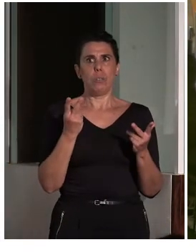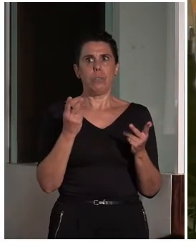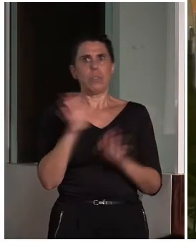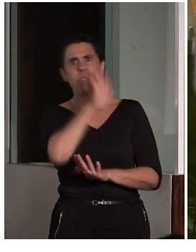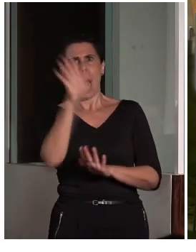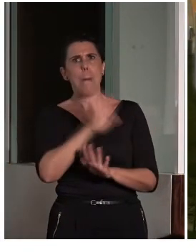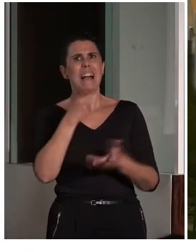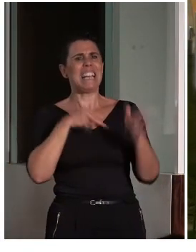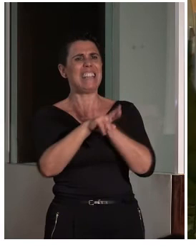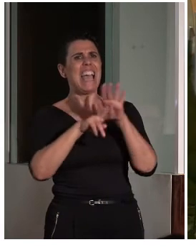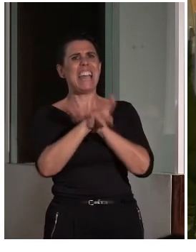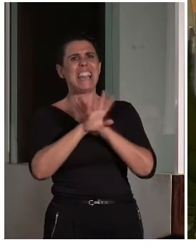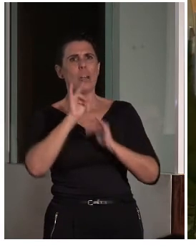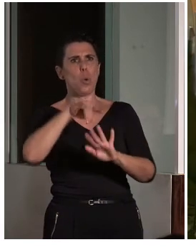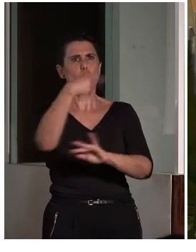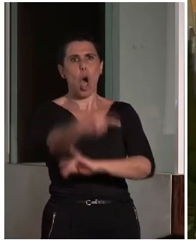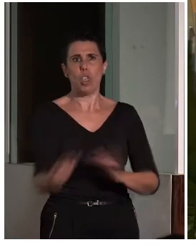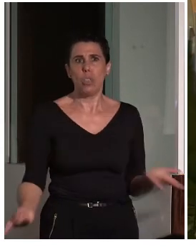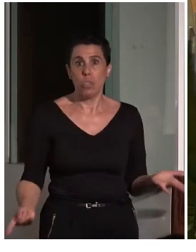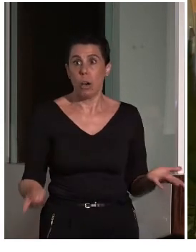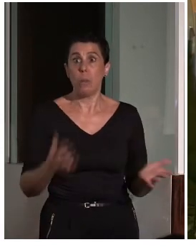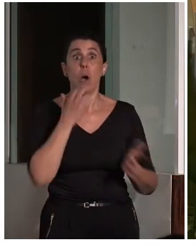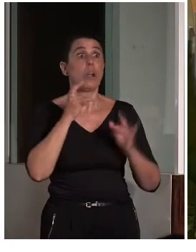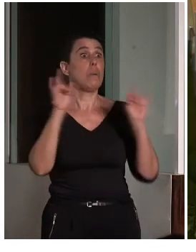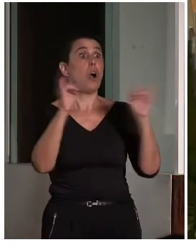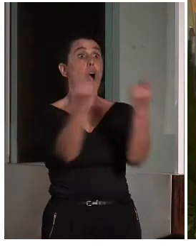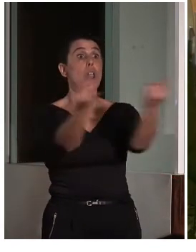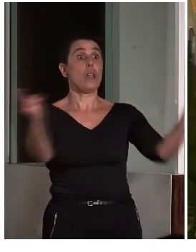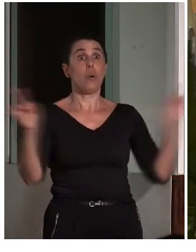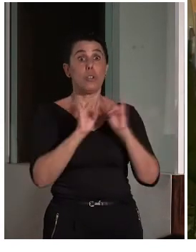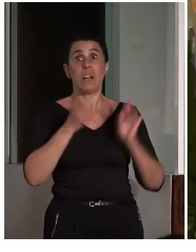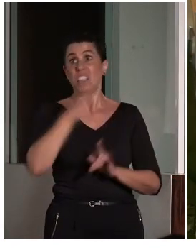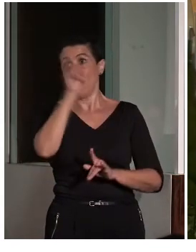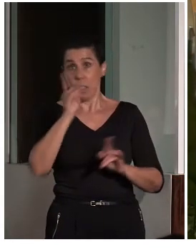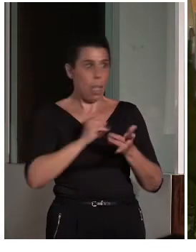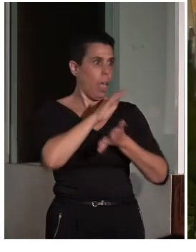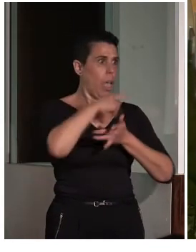entre el bucle magnético, si lo hubiera, el subtitulado simultáneo.